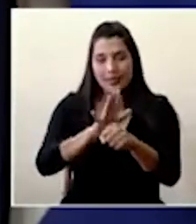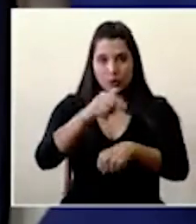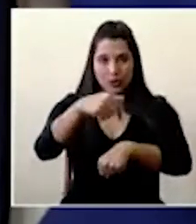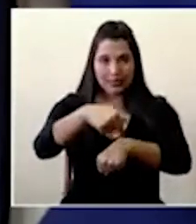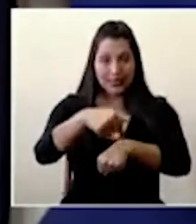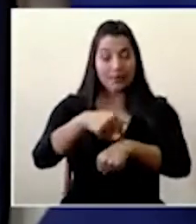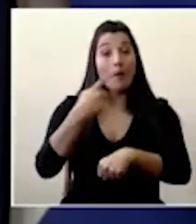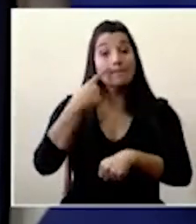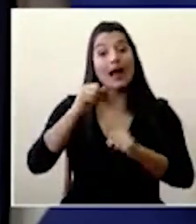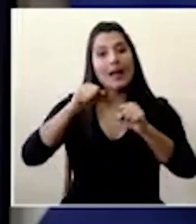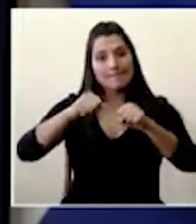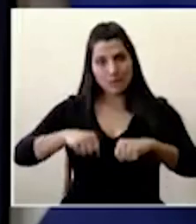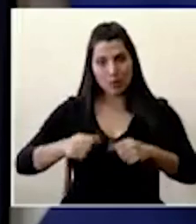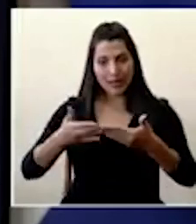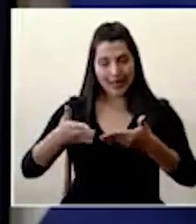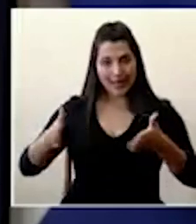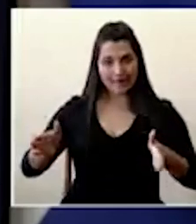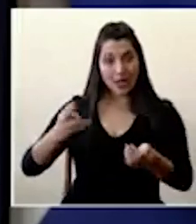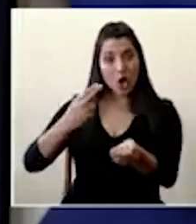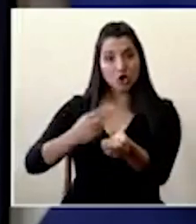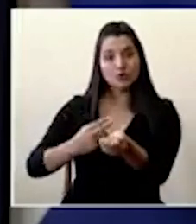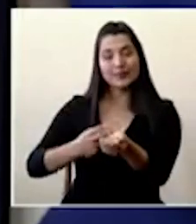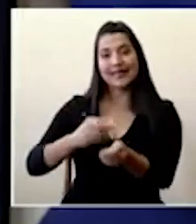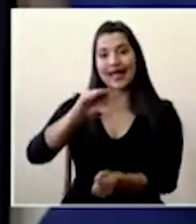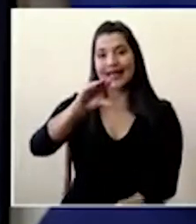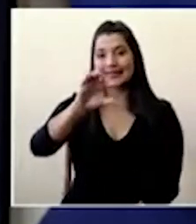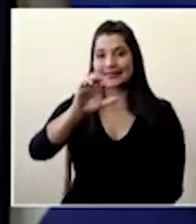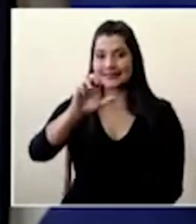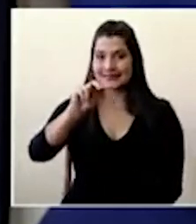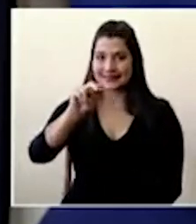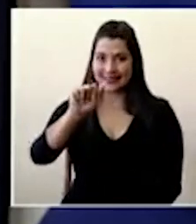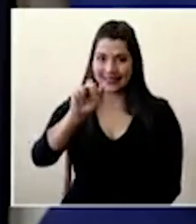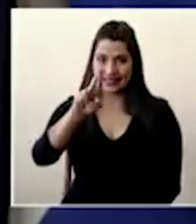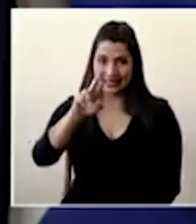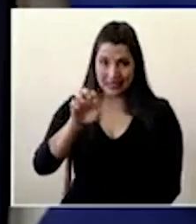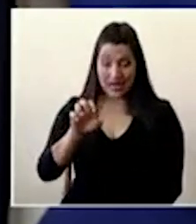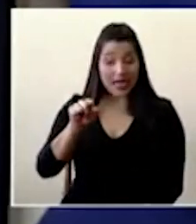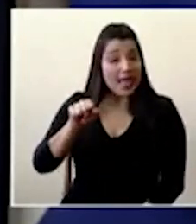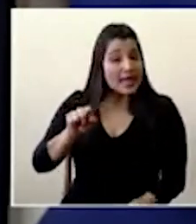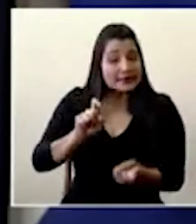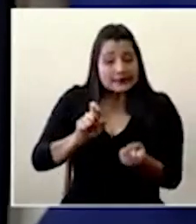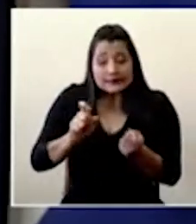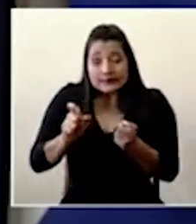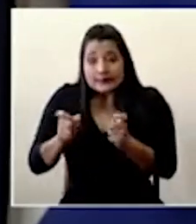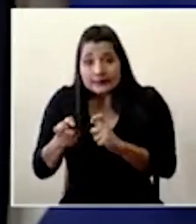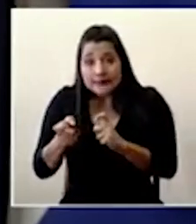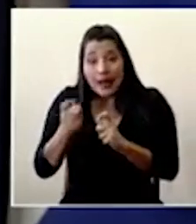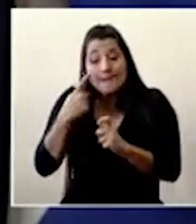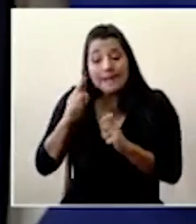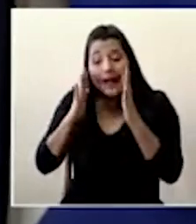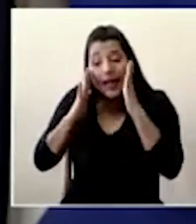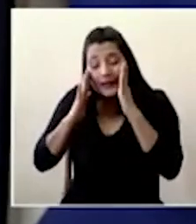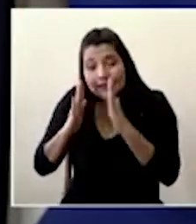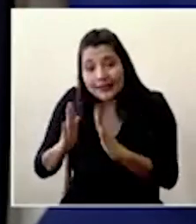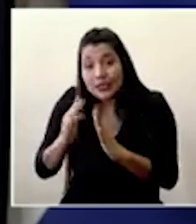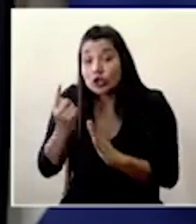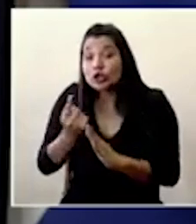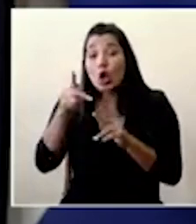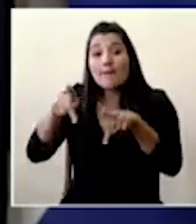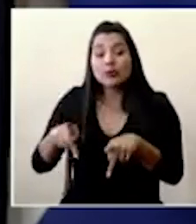del hospital Senare, que va a estar reconfigurado para atender solo pacientes de COVID-19.